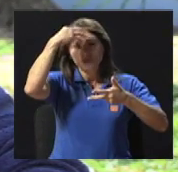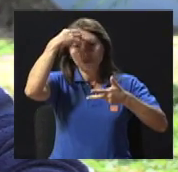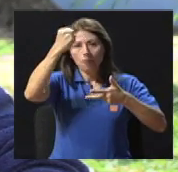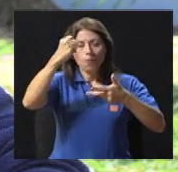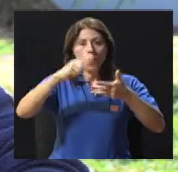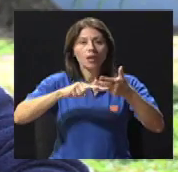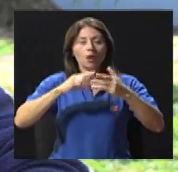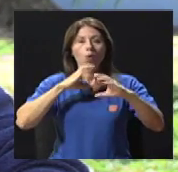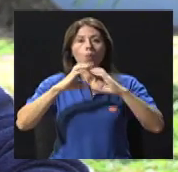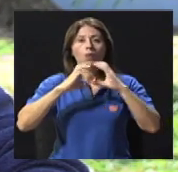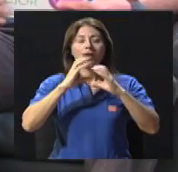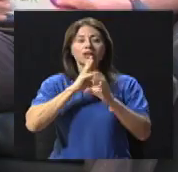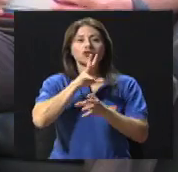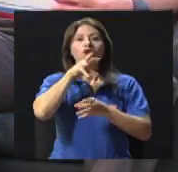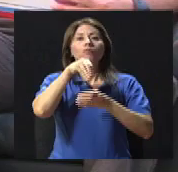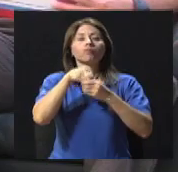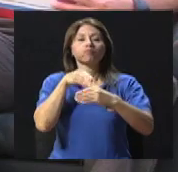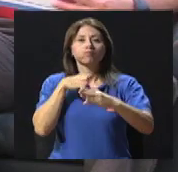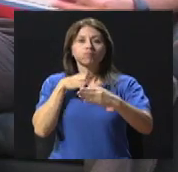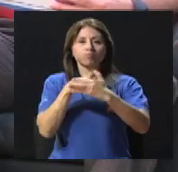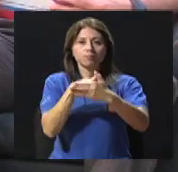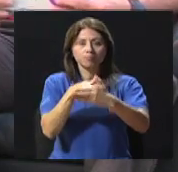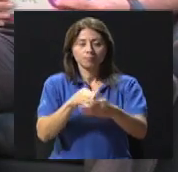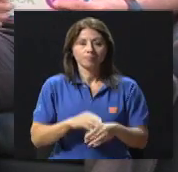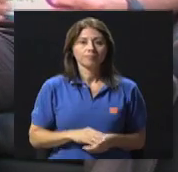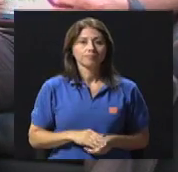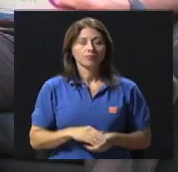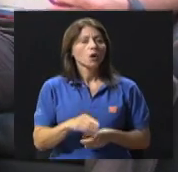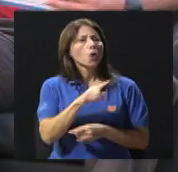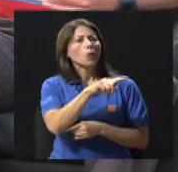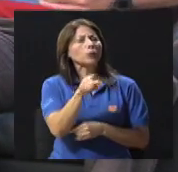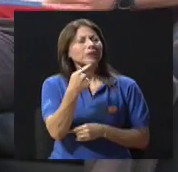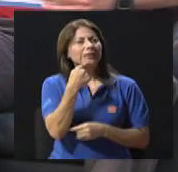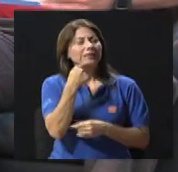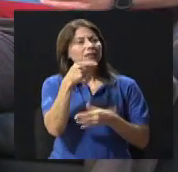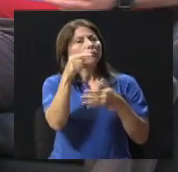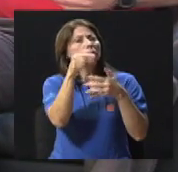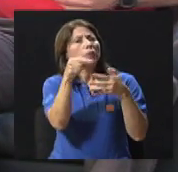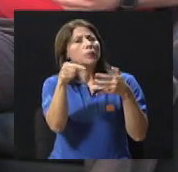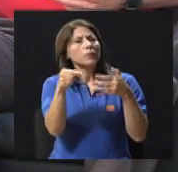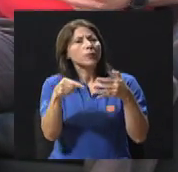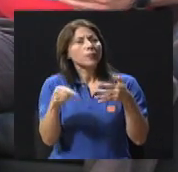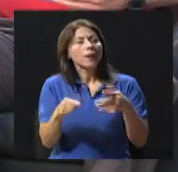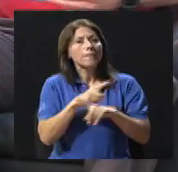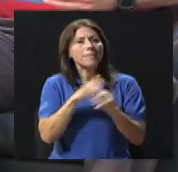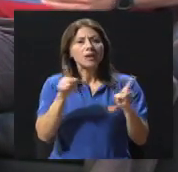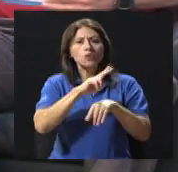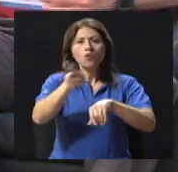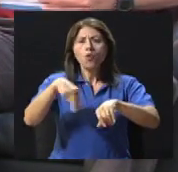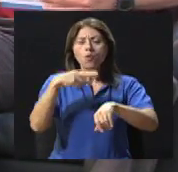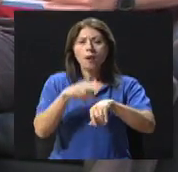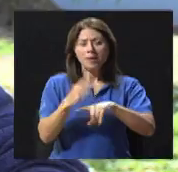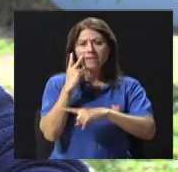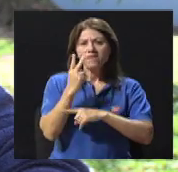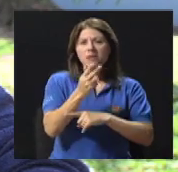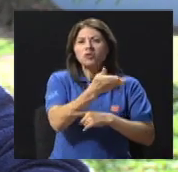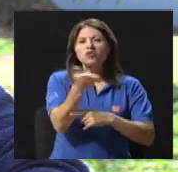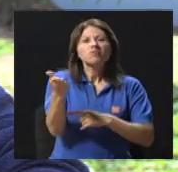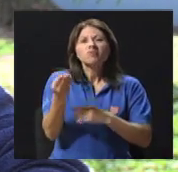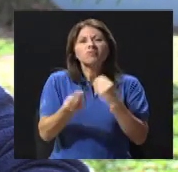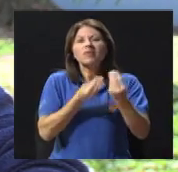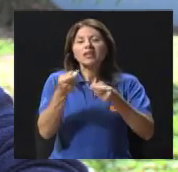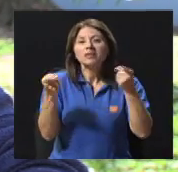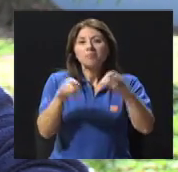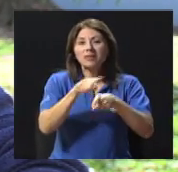comunicación. Y de estos que usted menciona, ¿cuál es el que más normalmente vemos en estas personas? ¿Qué es lo más